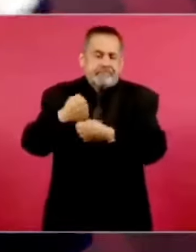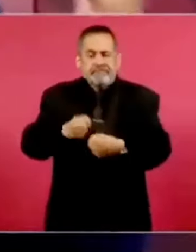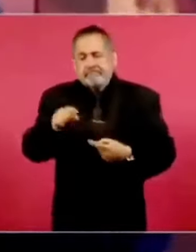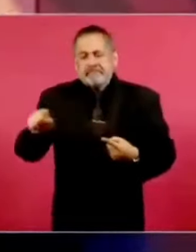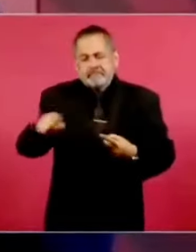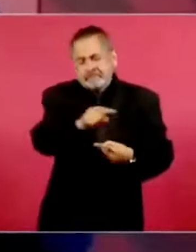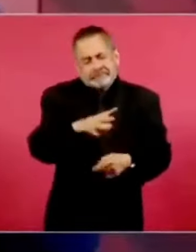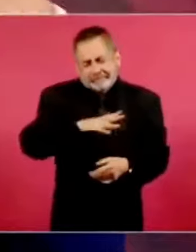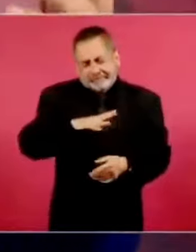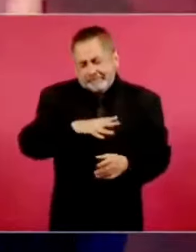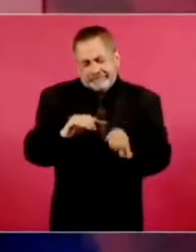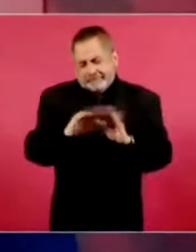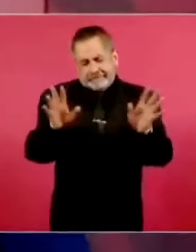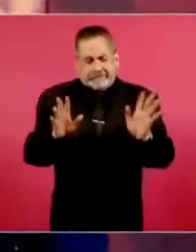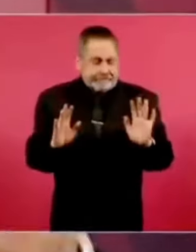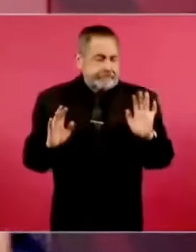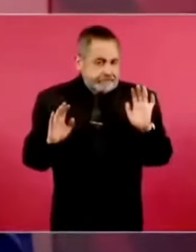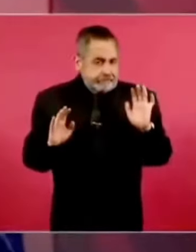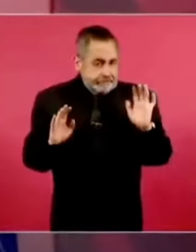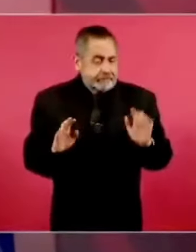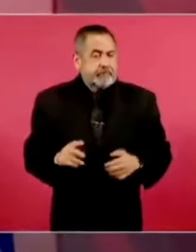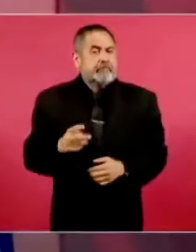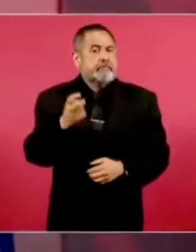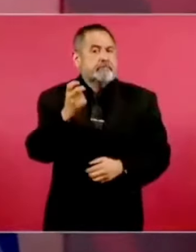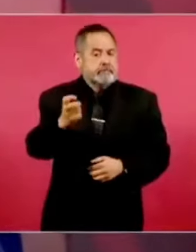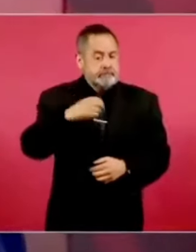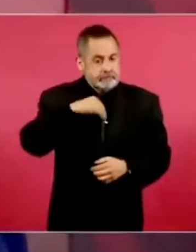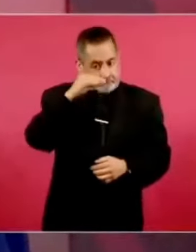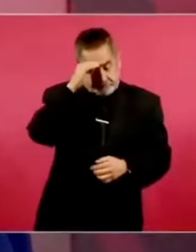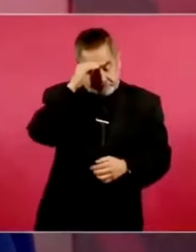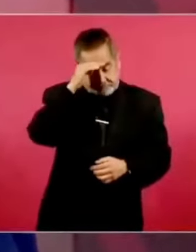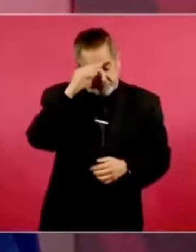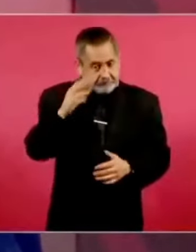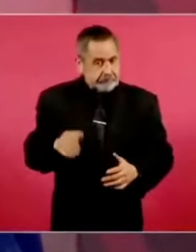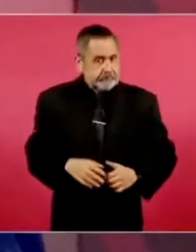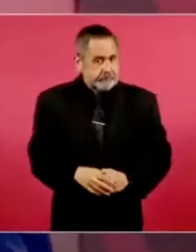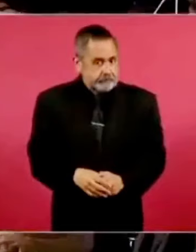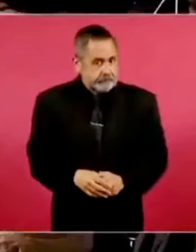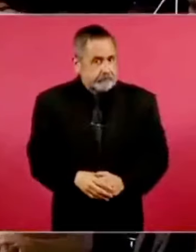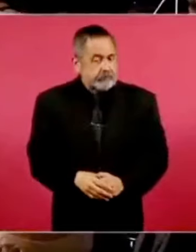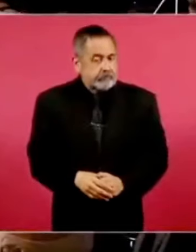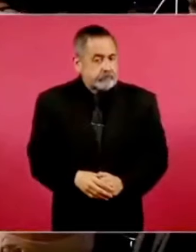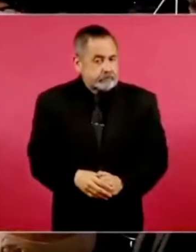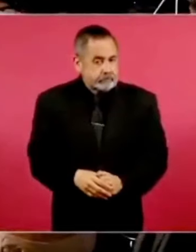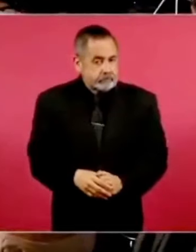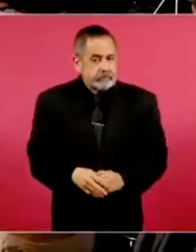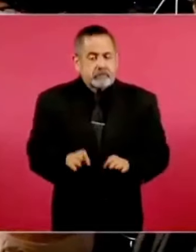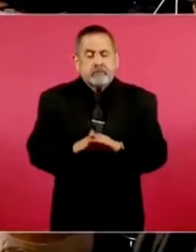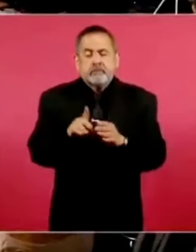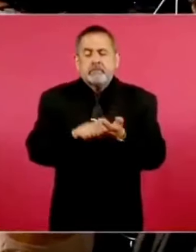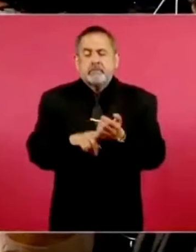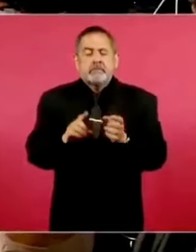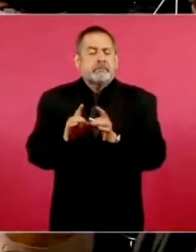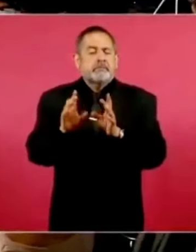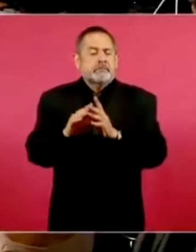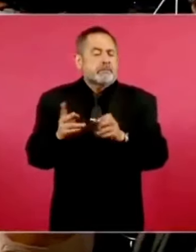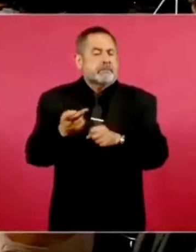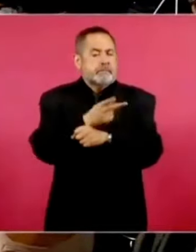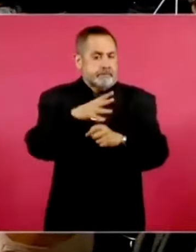todo esto es parte de la circunstancia.